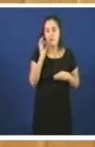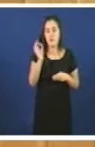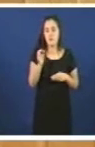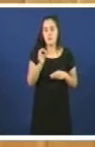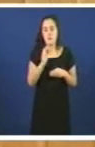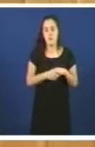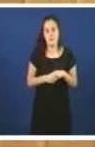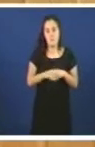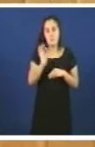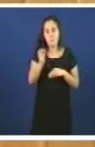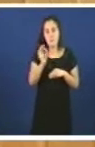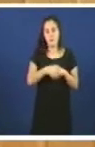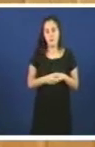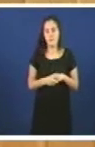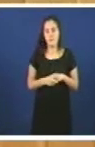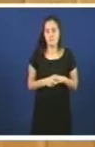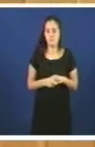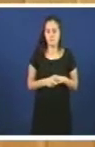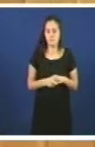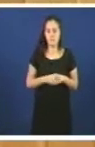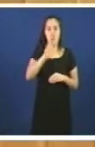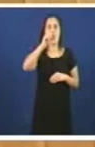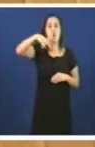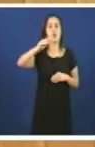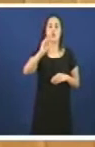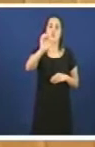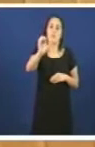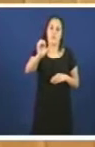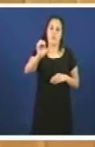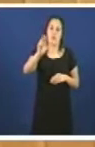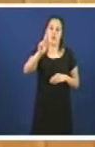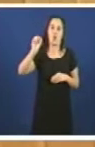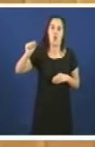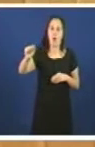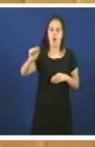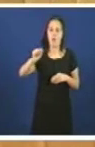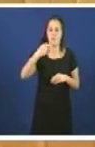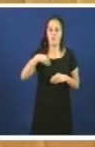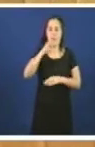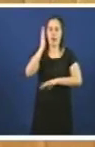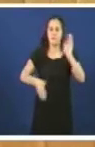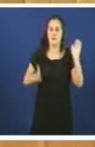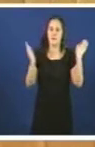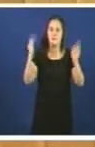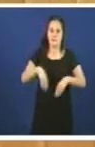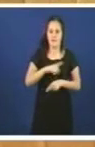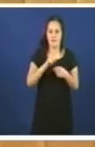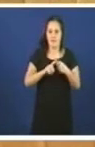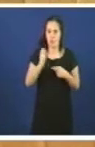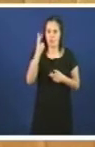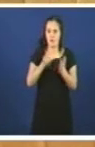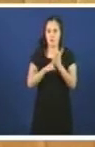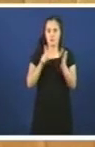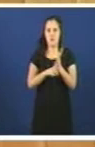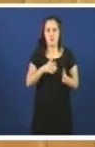que non ten límites sí sí a conderroización non ten límites dúas línguas propias mesmo vosté